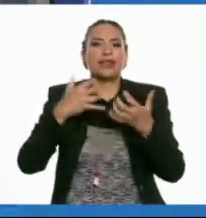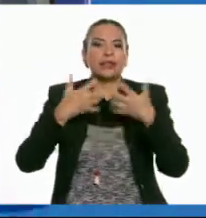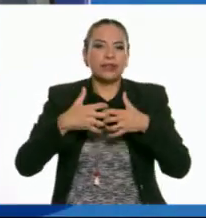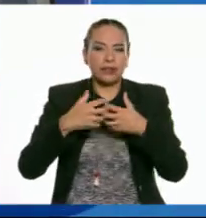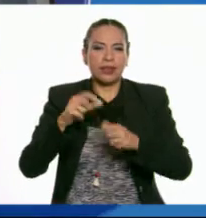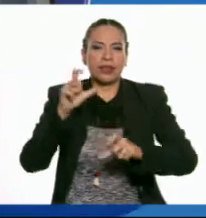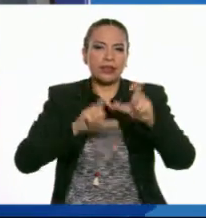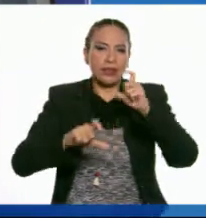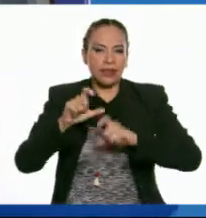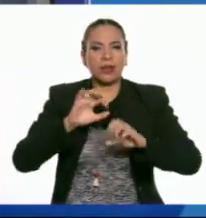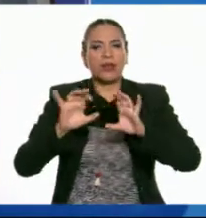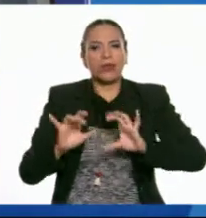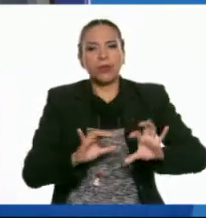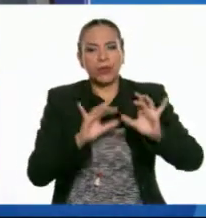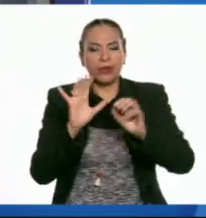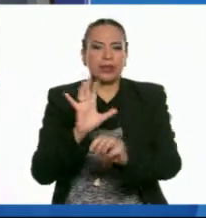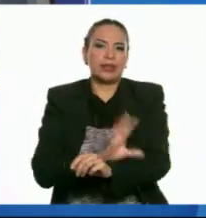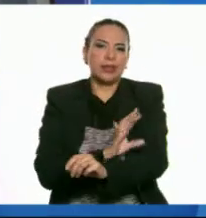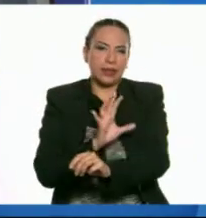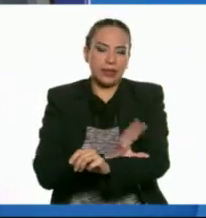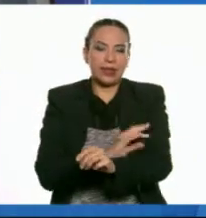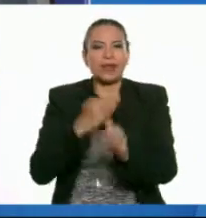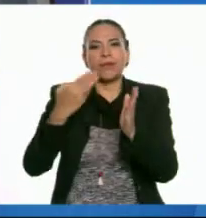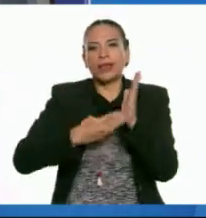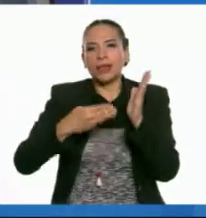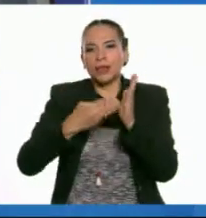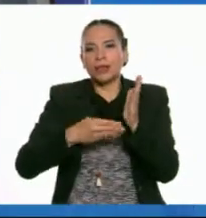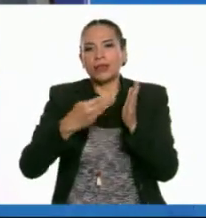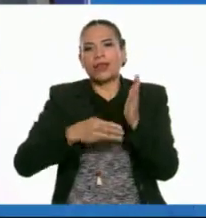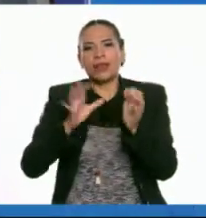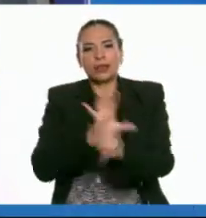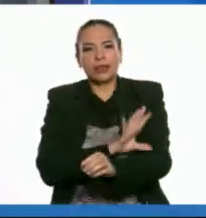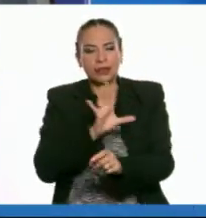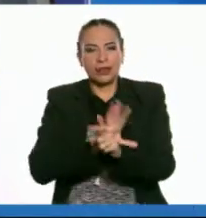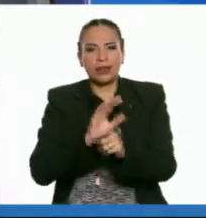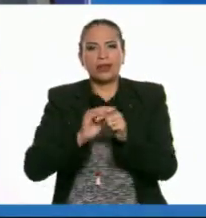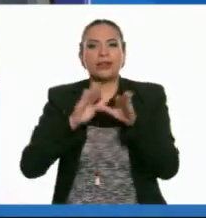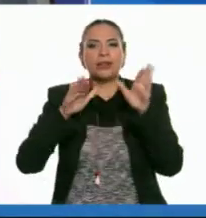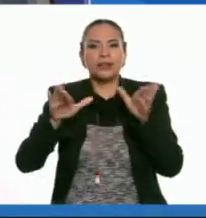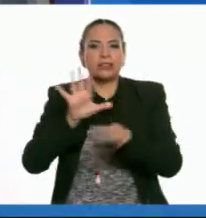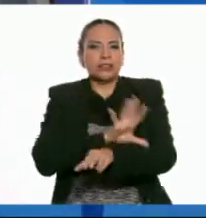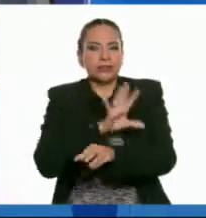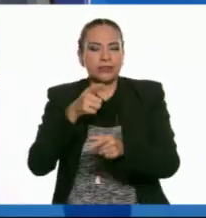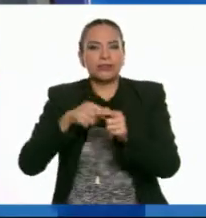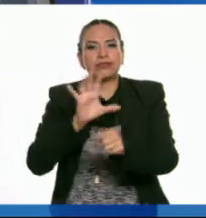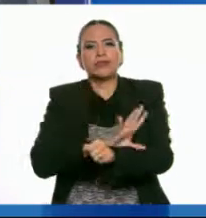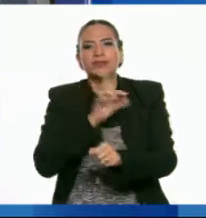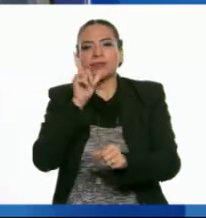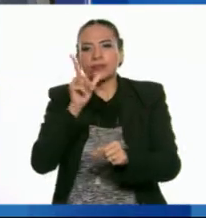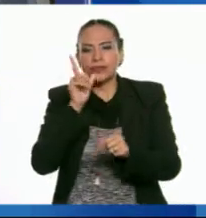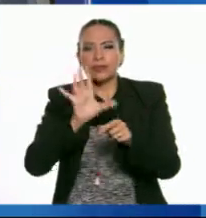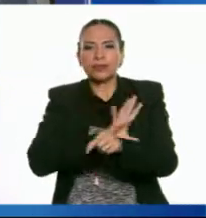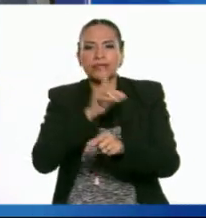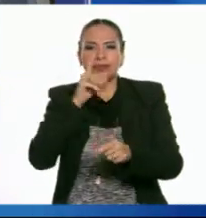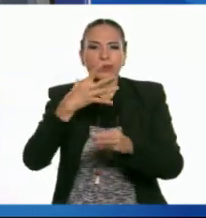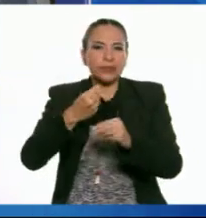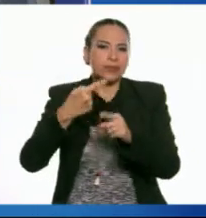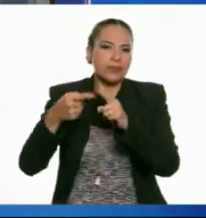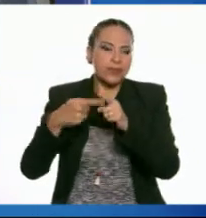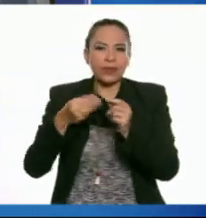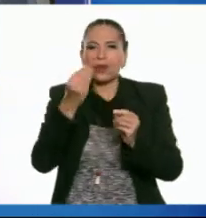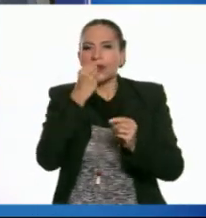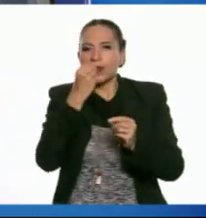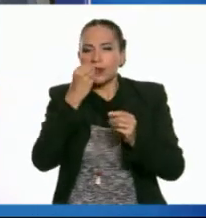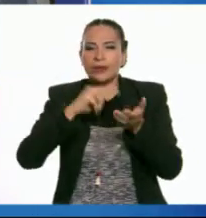química, en computación, en energía, mecánica, mecatrónica, aeroespacial, eléctrica, electrónica, en alimentos,